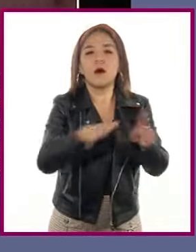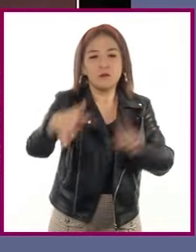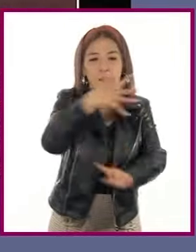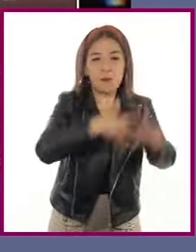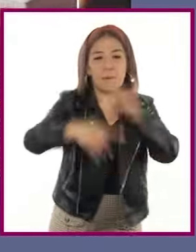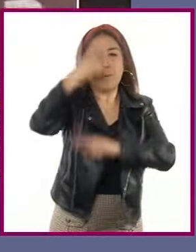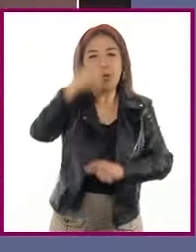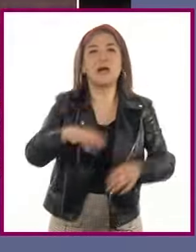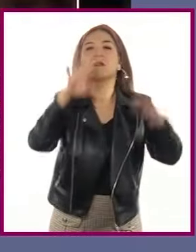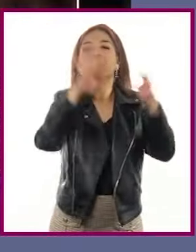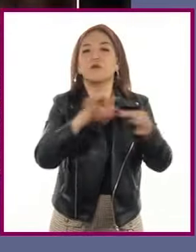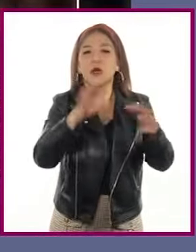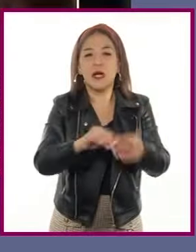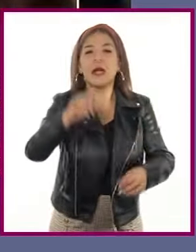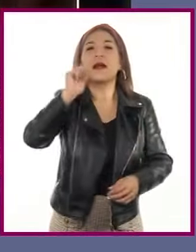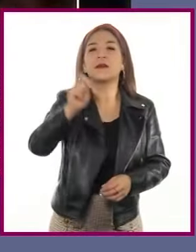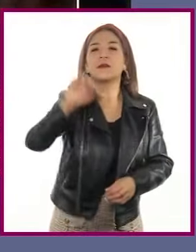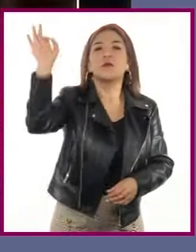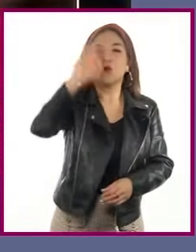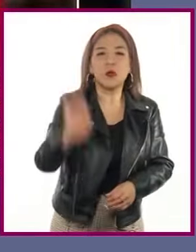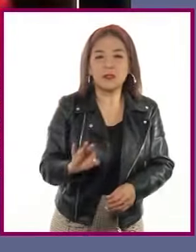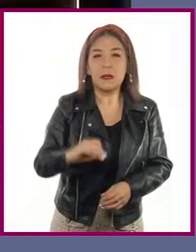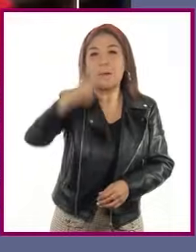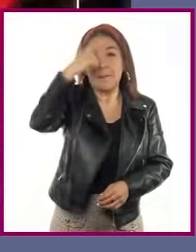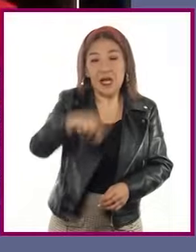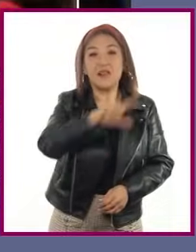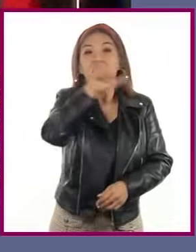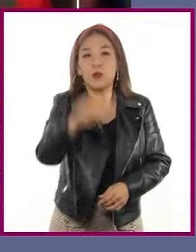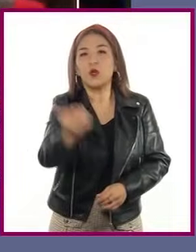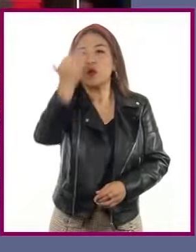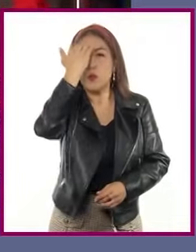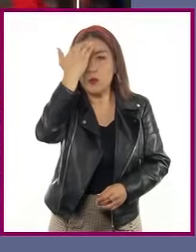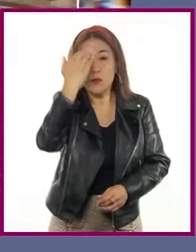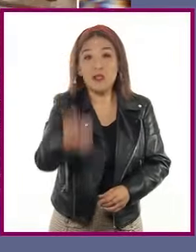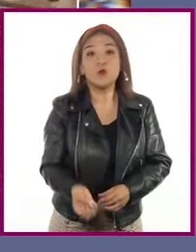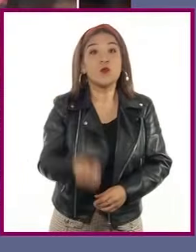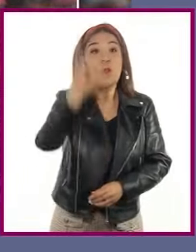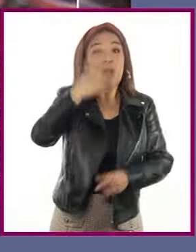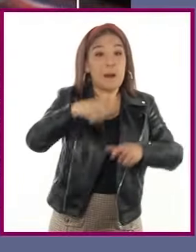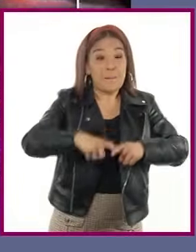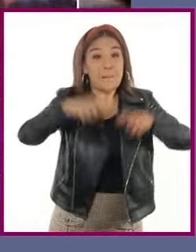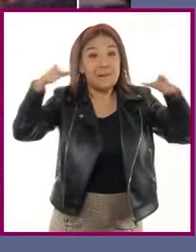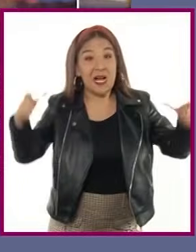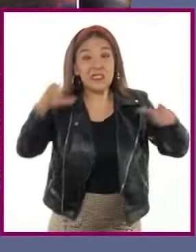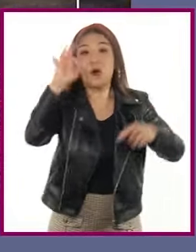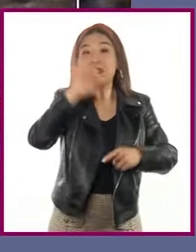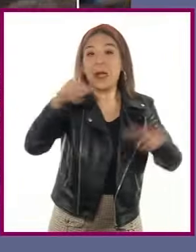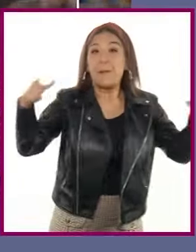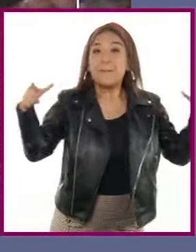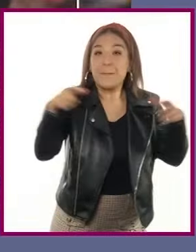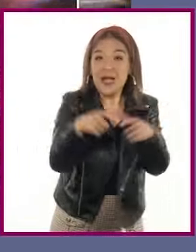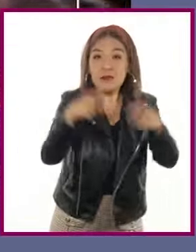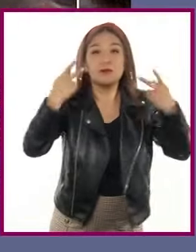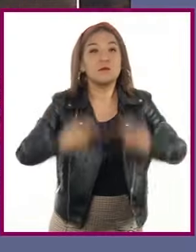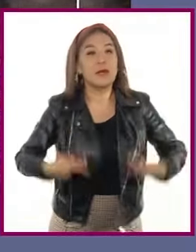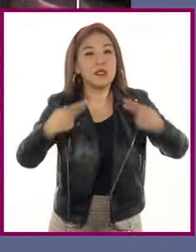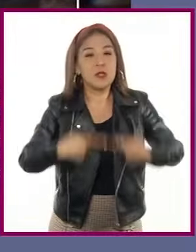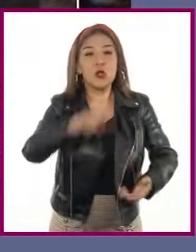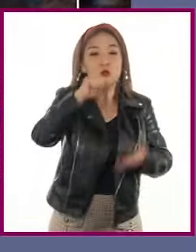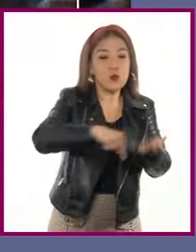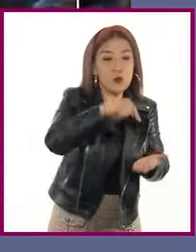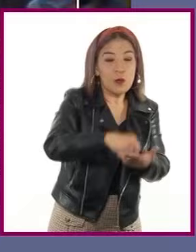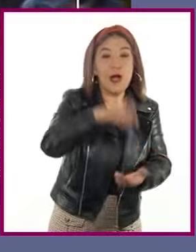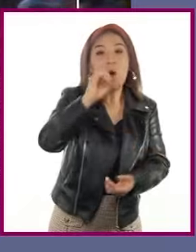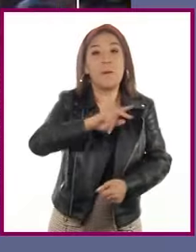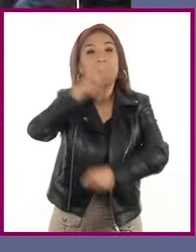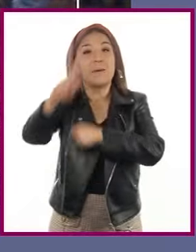expresado en porcentaje que nos permite conocer el aumento o la disminución de la población de un lugar o país